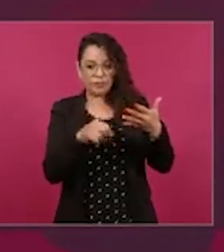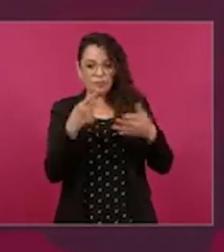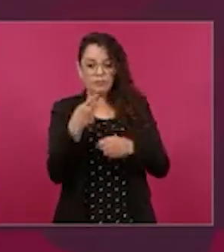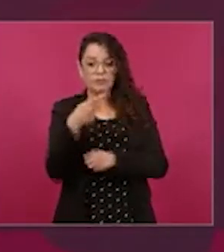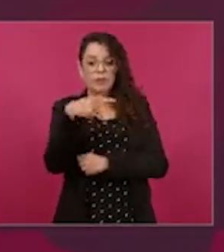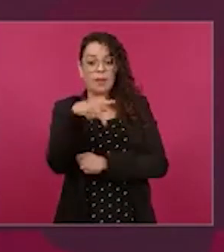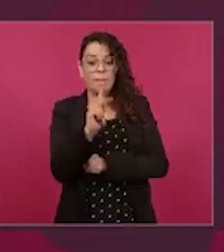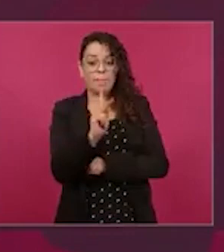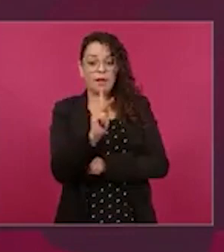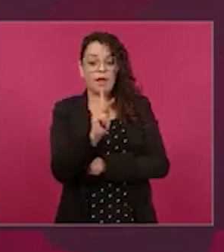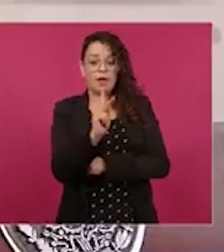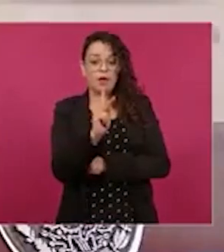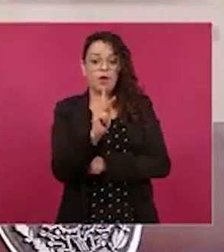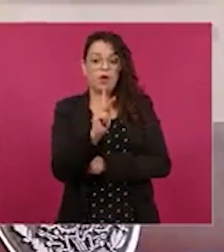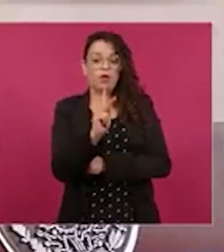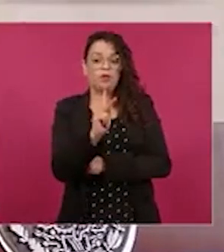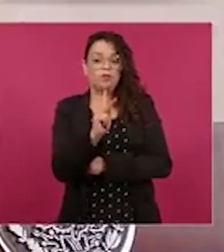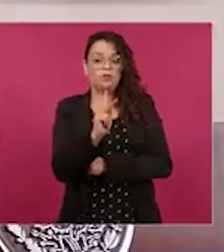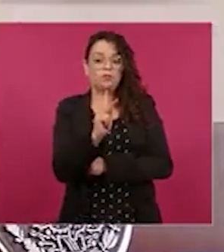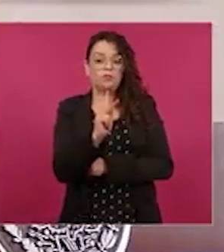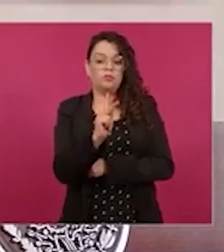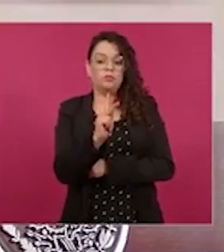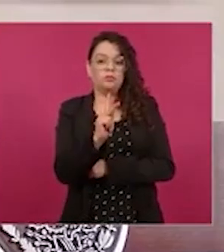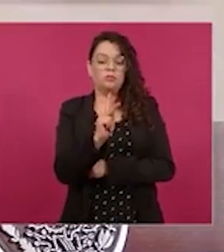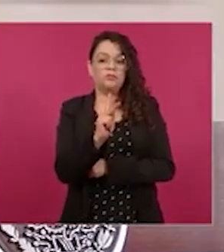al final se hizo un como un disco